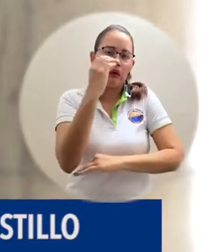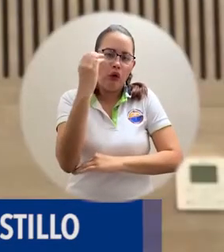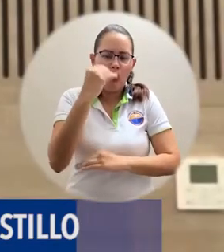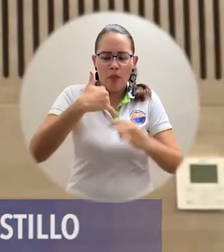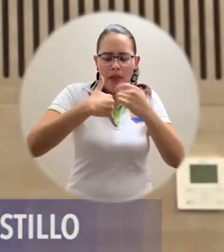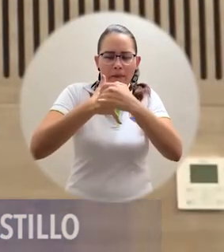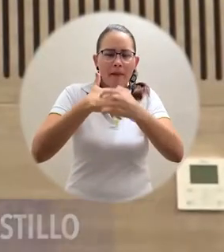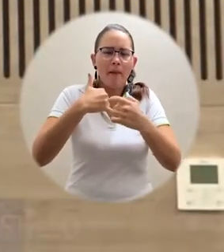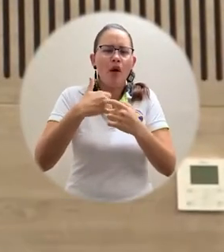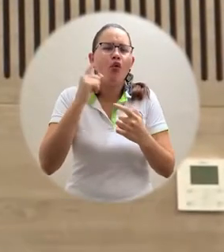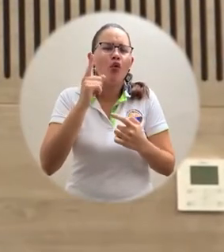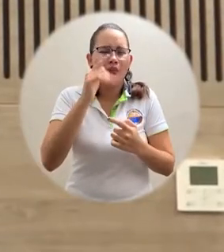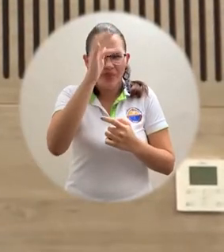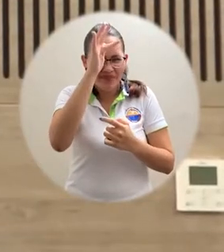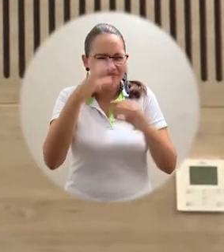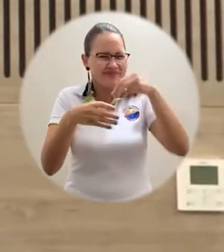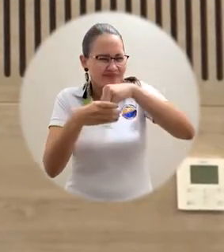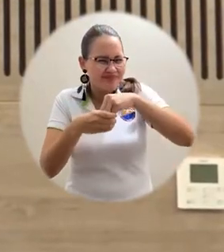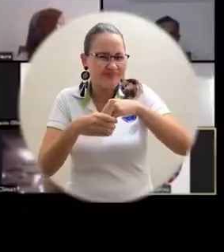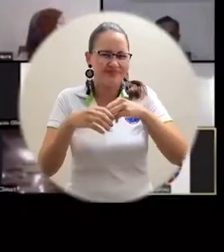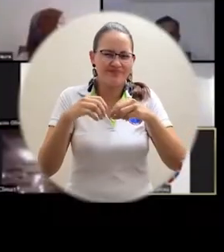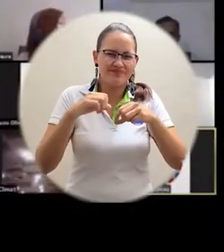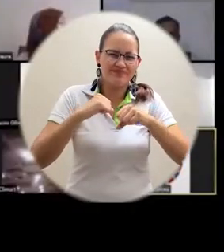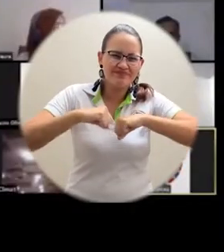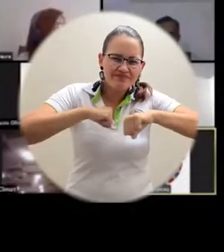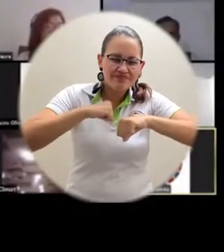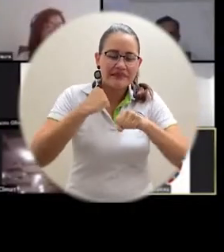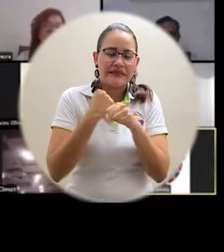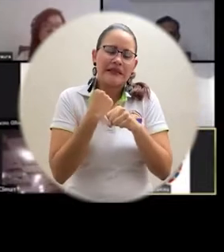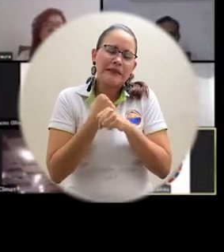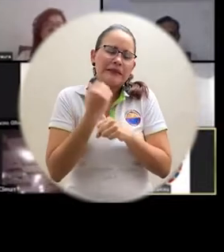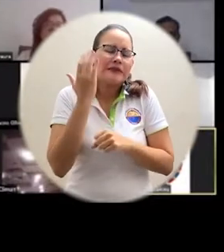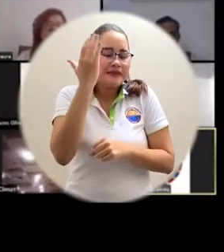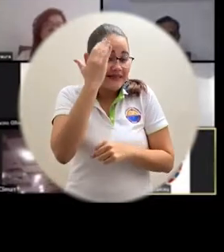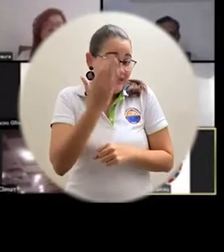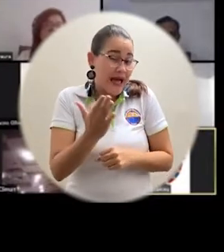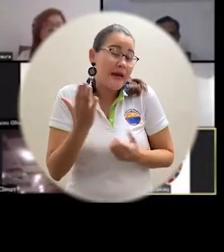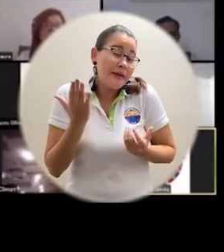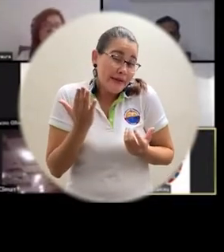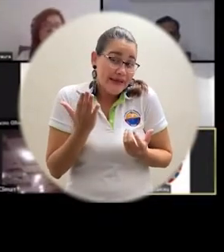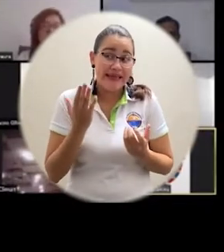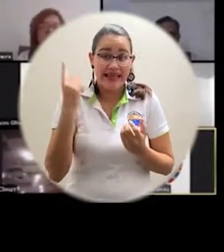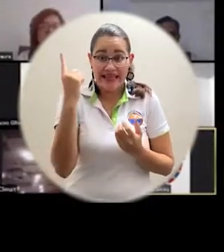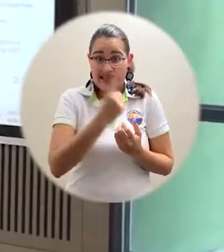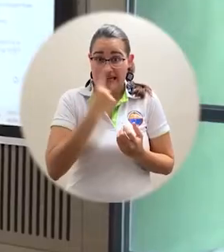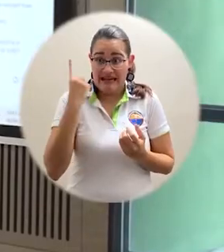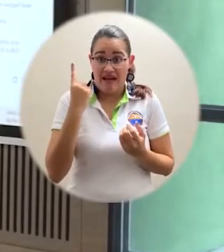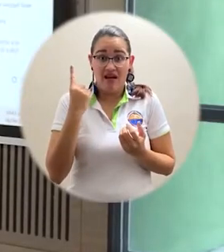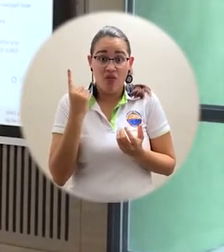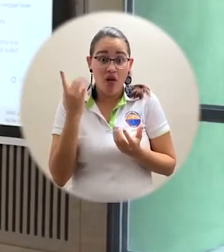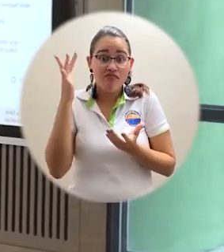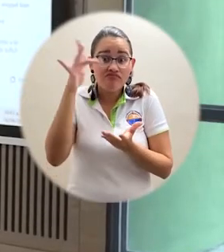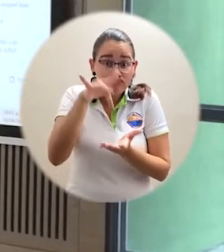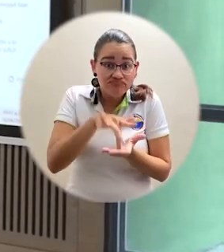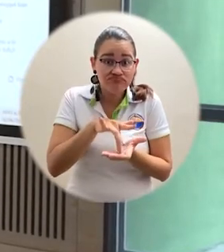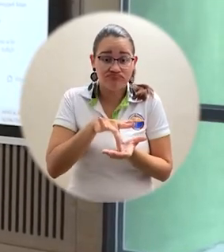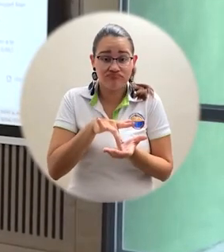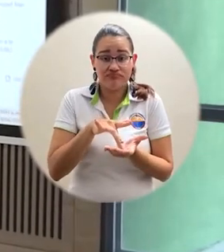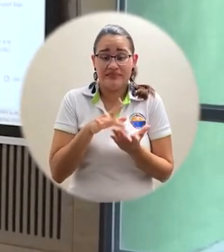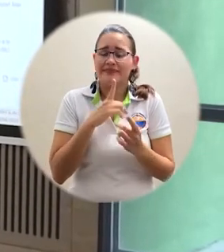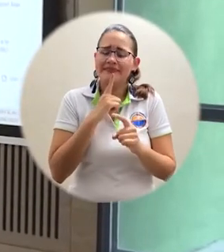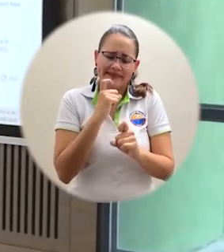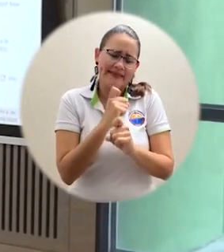y pienso que en condiciones normales estuviera sido muy muy difícil pero a través de plataformas como Teams y Zoom